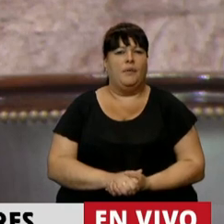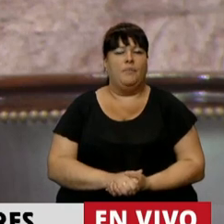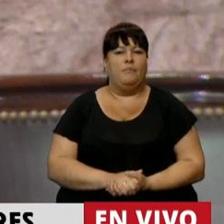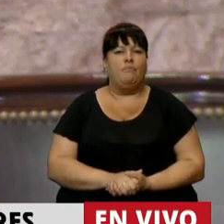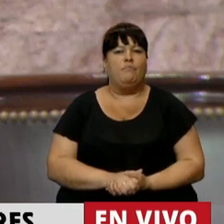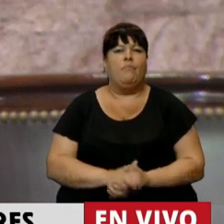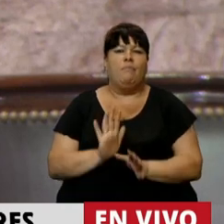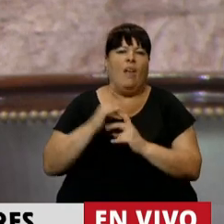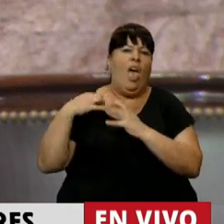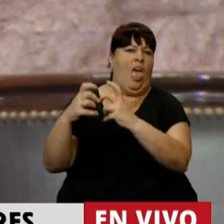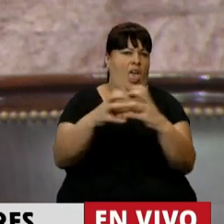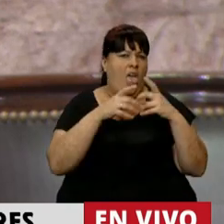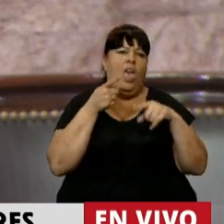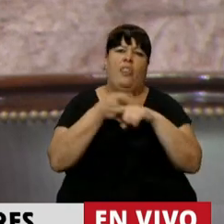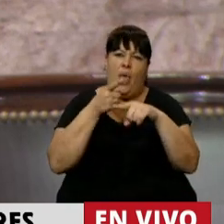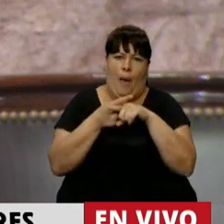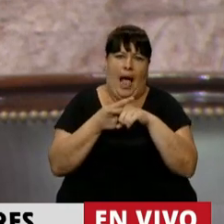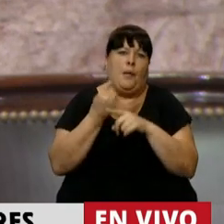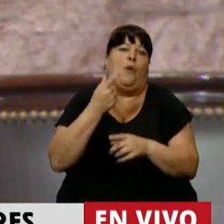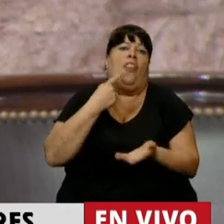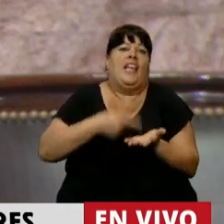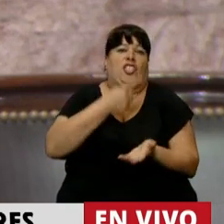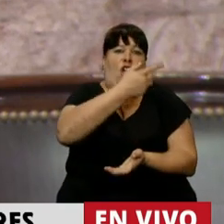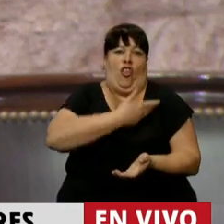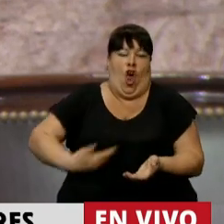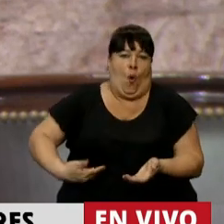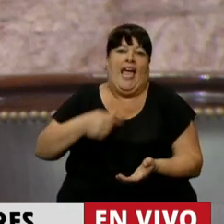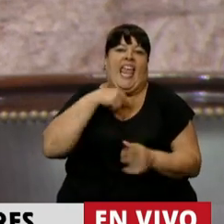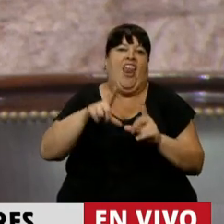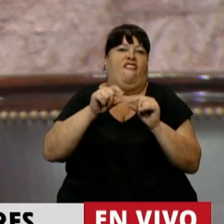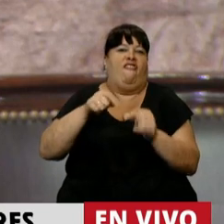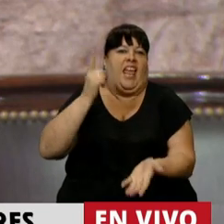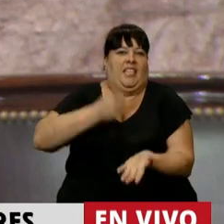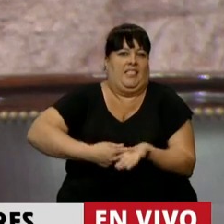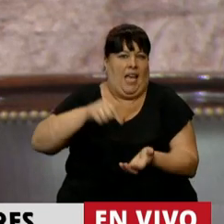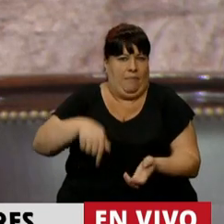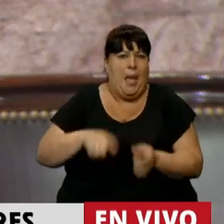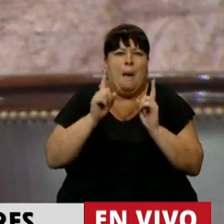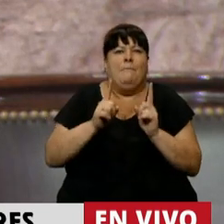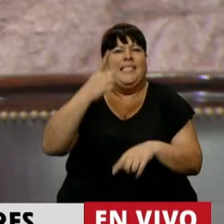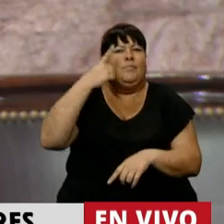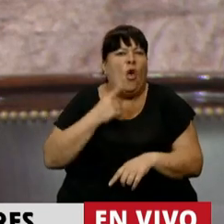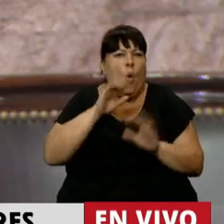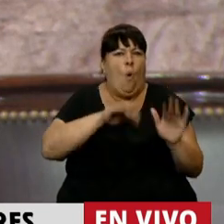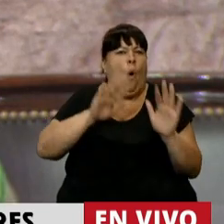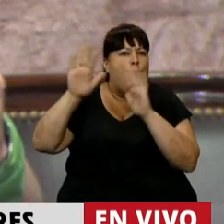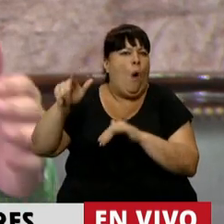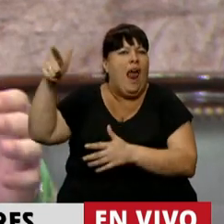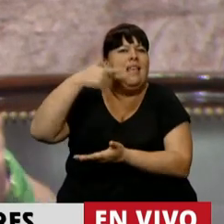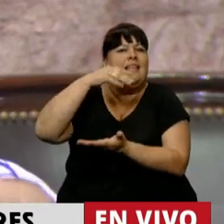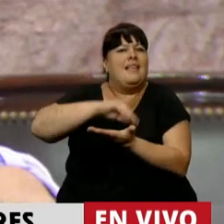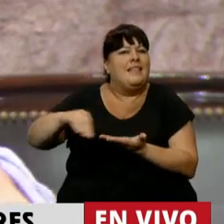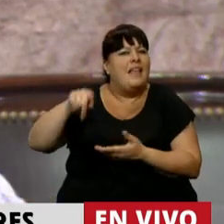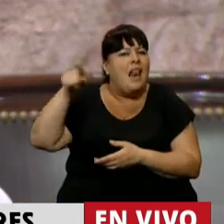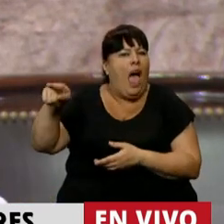la estamos discutiendo por una elección del oficialismo, de poner esta fecha, el mismo día que en el